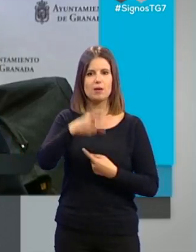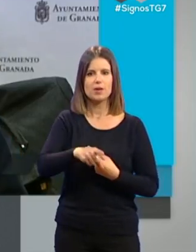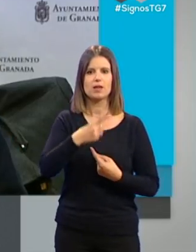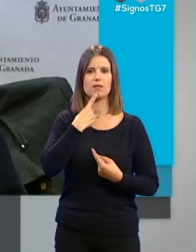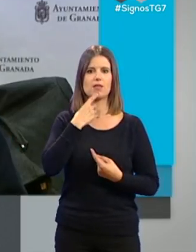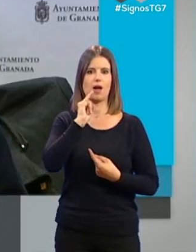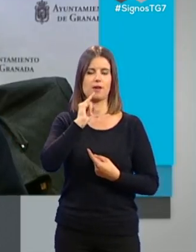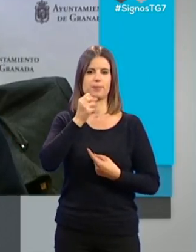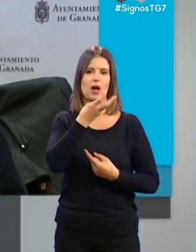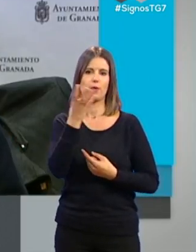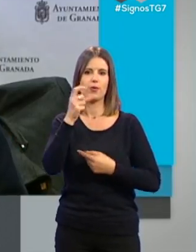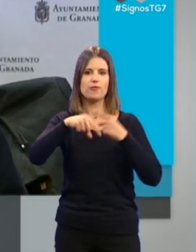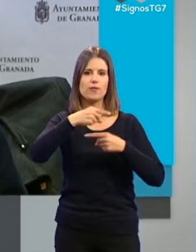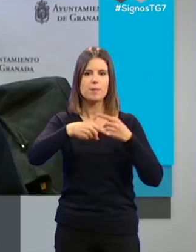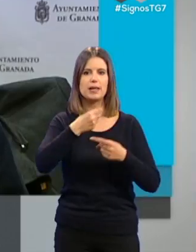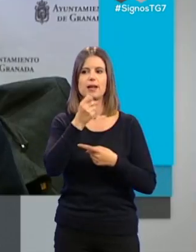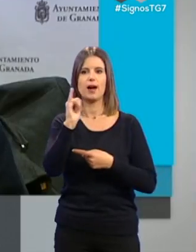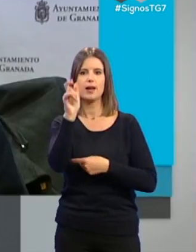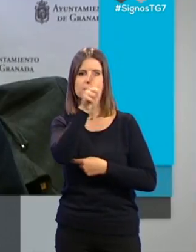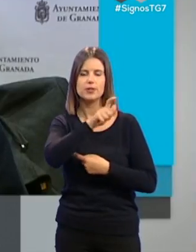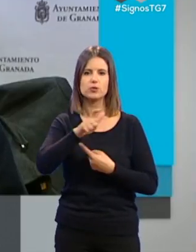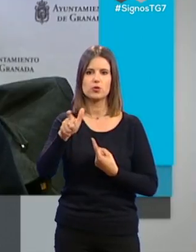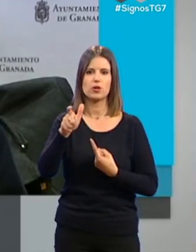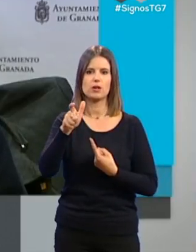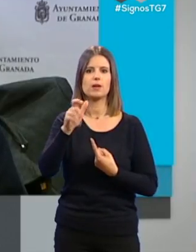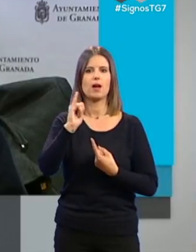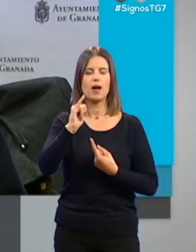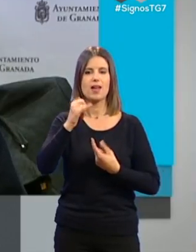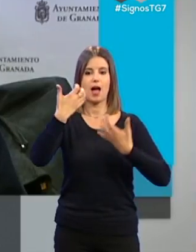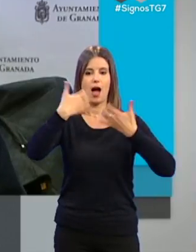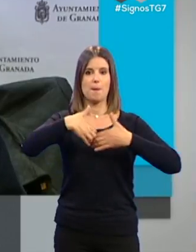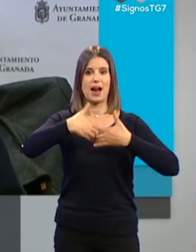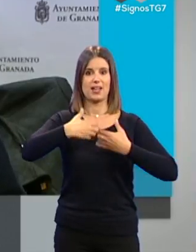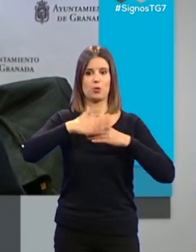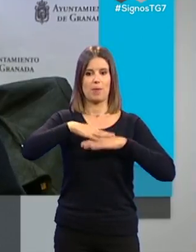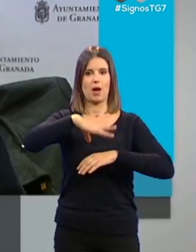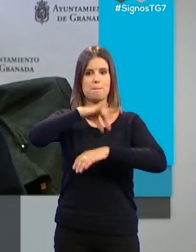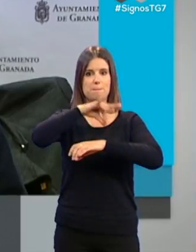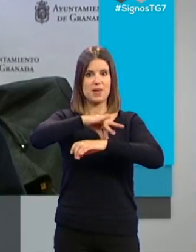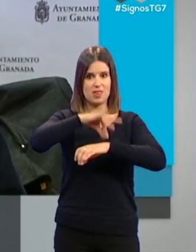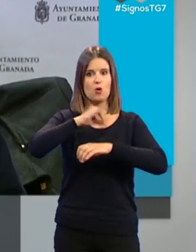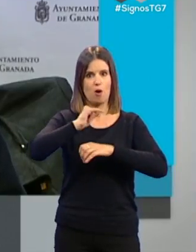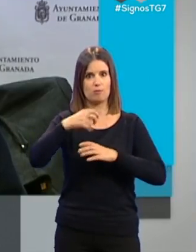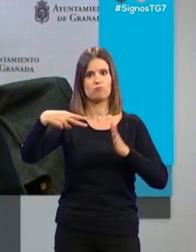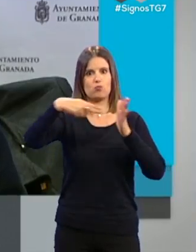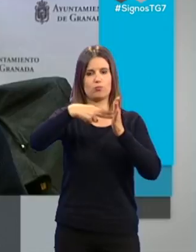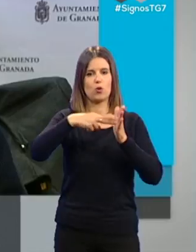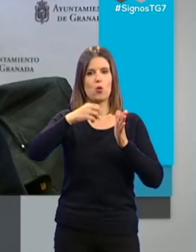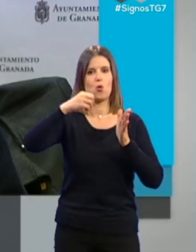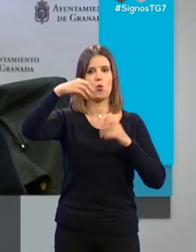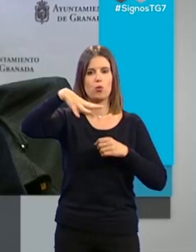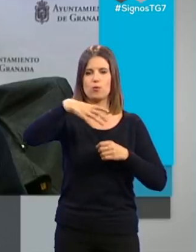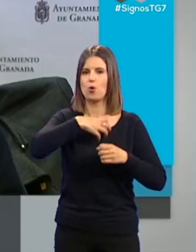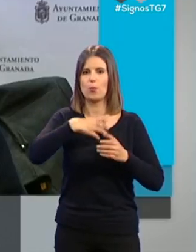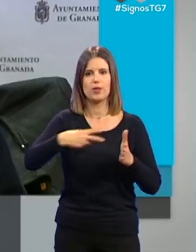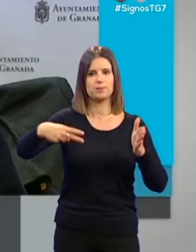familias, hay personas que disponen de aparatos médicos que funcionan con luz eléctrica y no pueden conectar estos